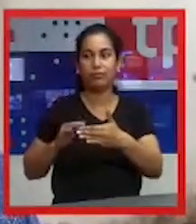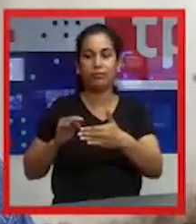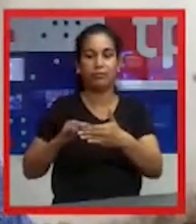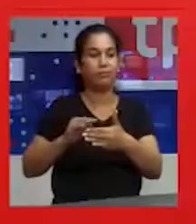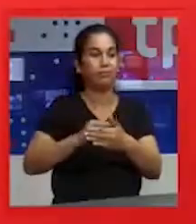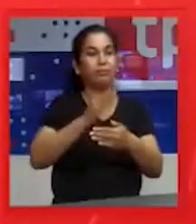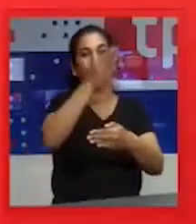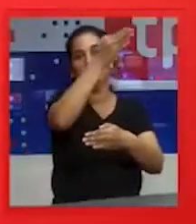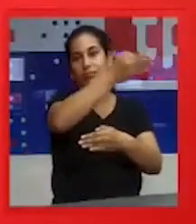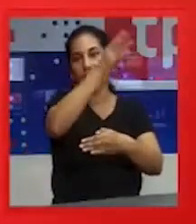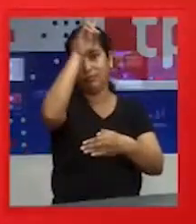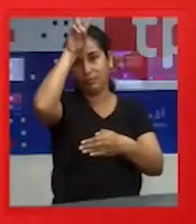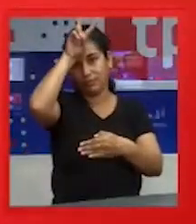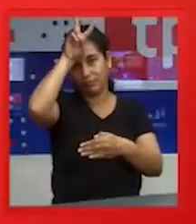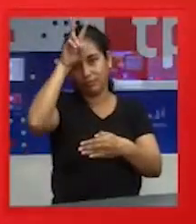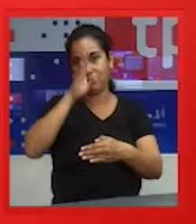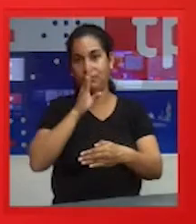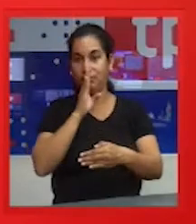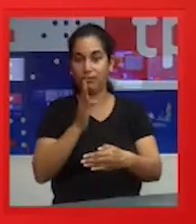Perú.